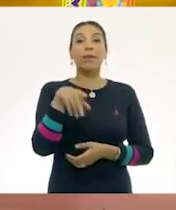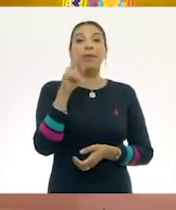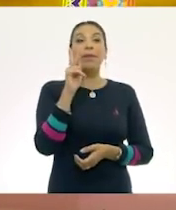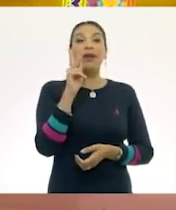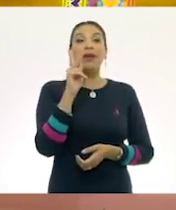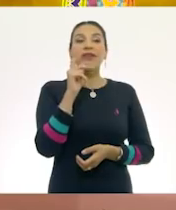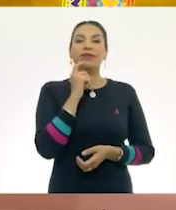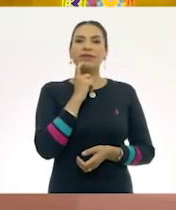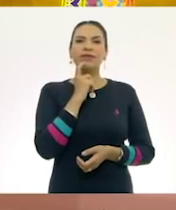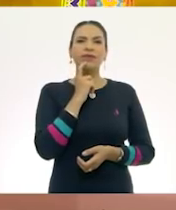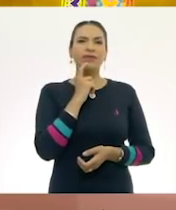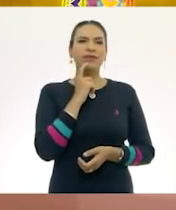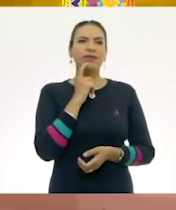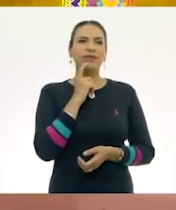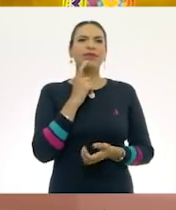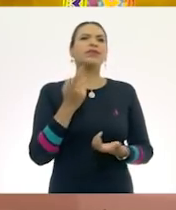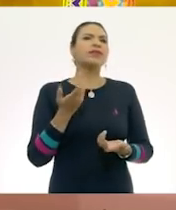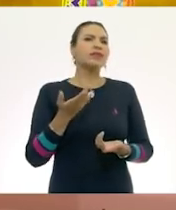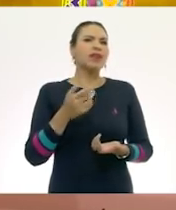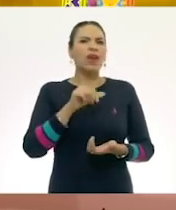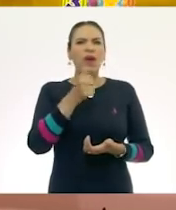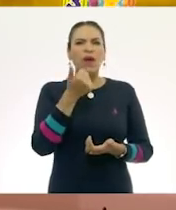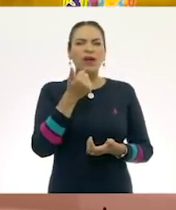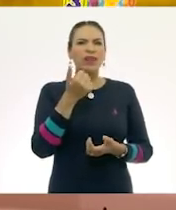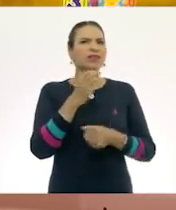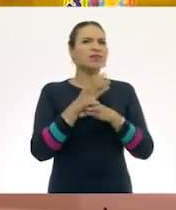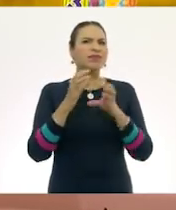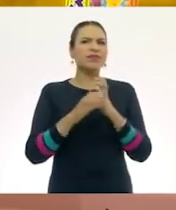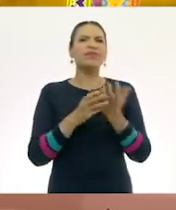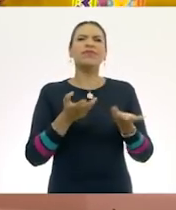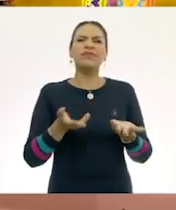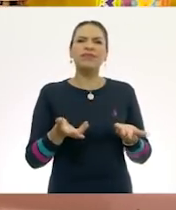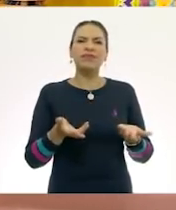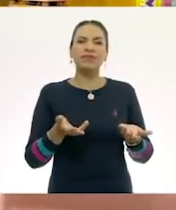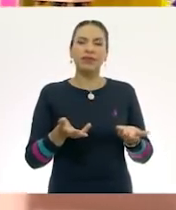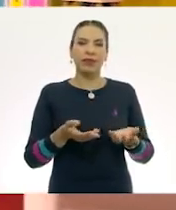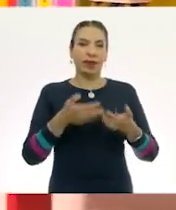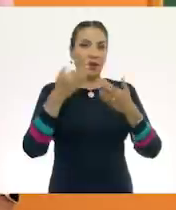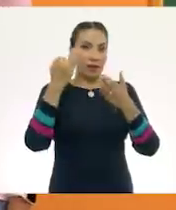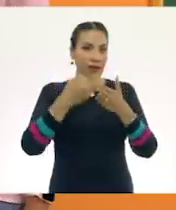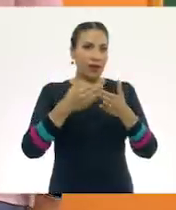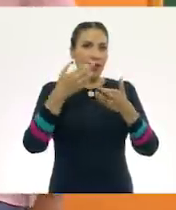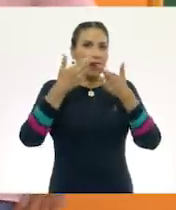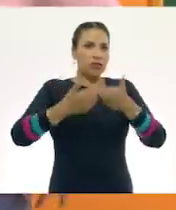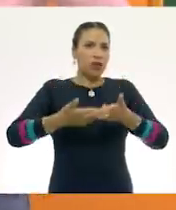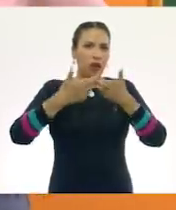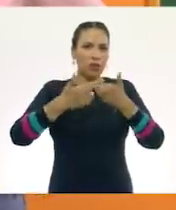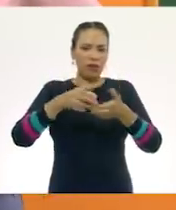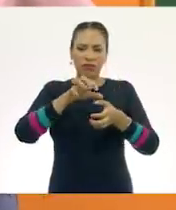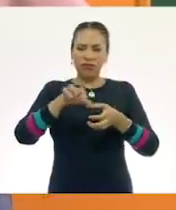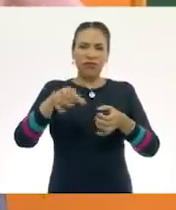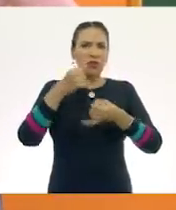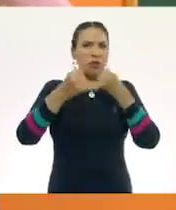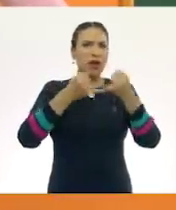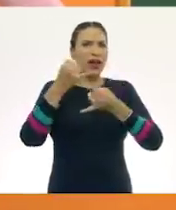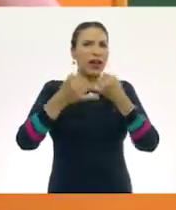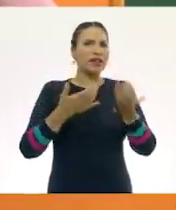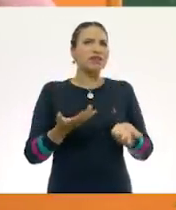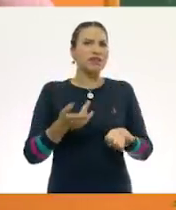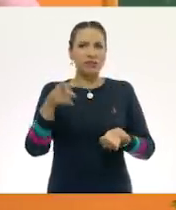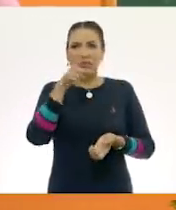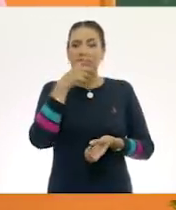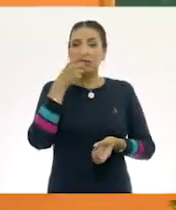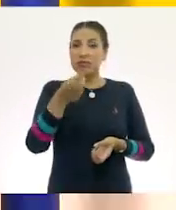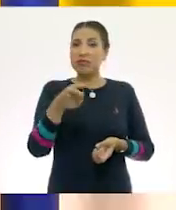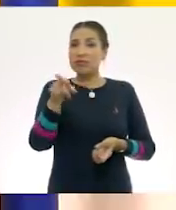Pero aquí tenemos otra cuestión. ¿Sobraron juguetes? ¿Ustedes qué dicen, niñas y niños?